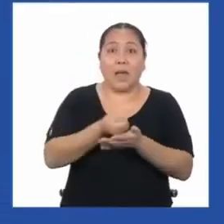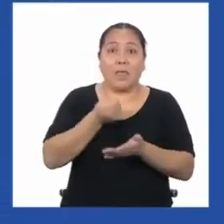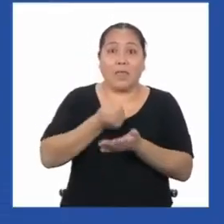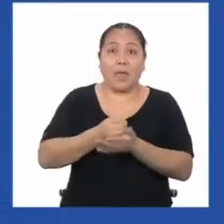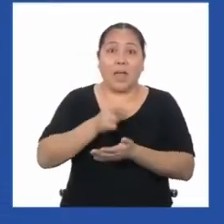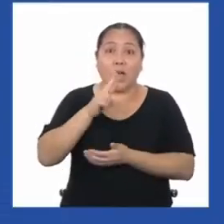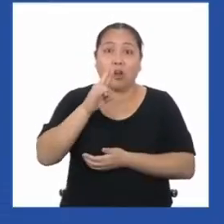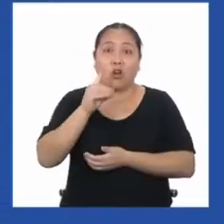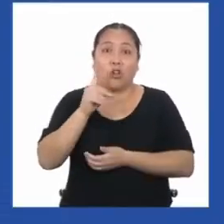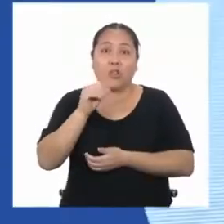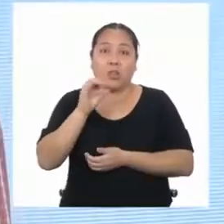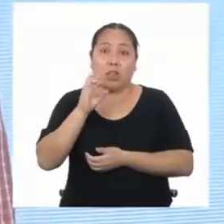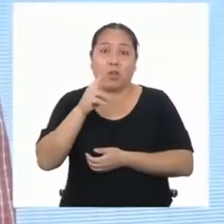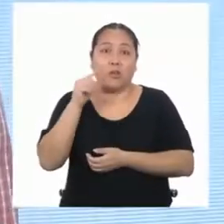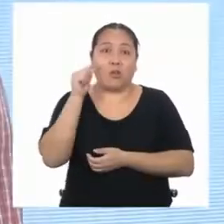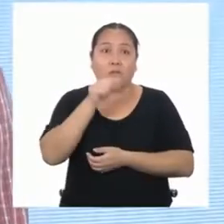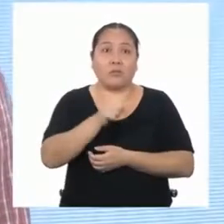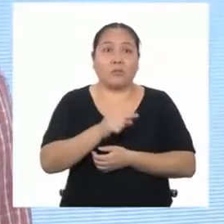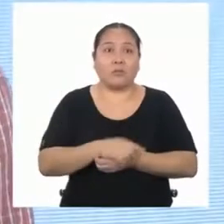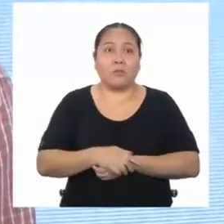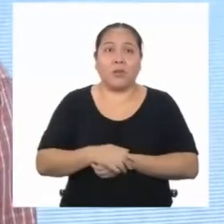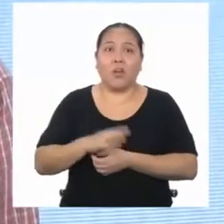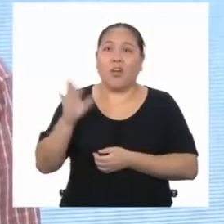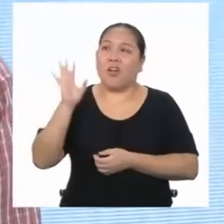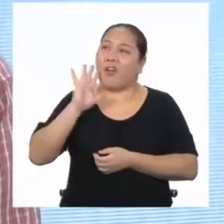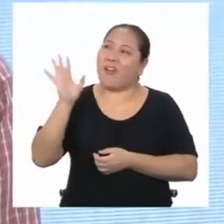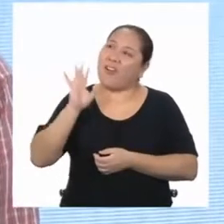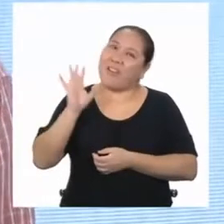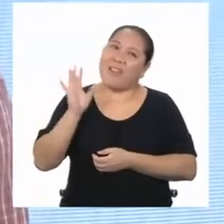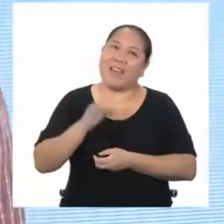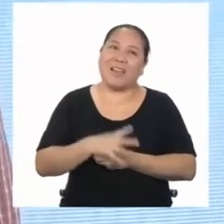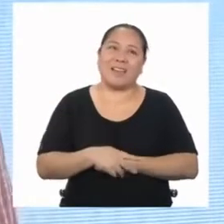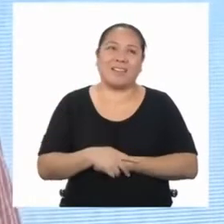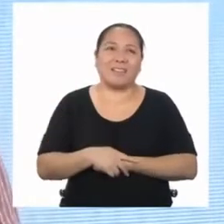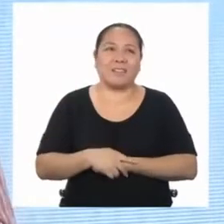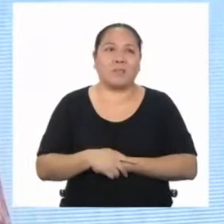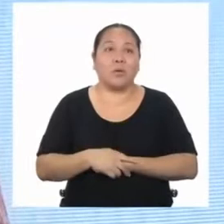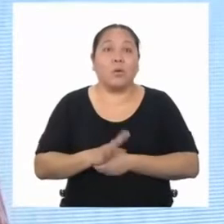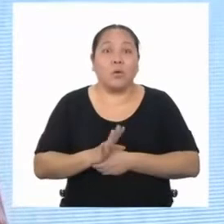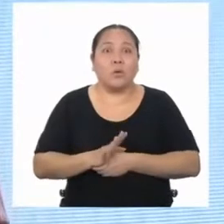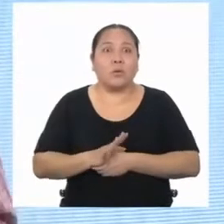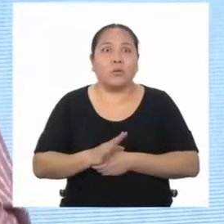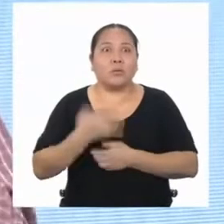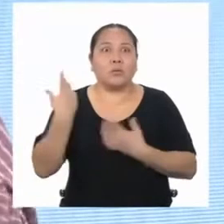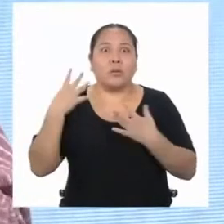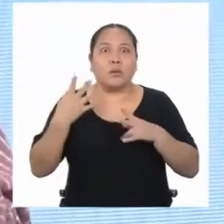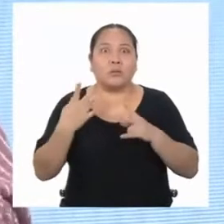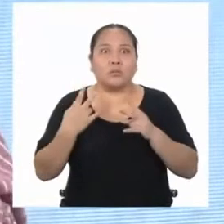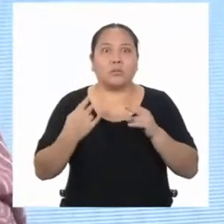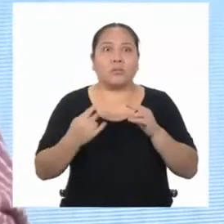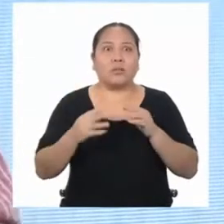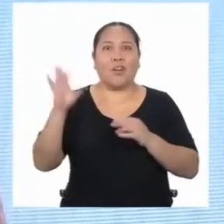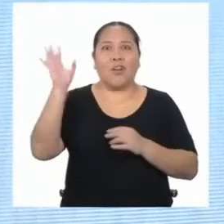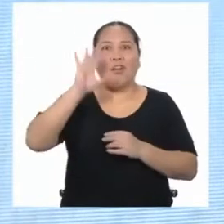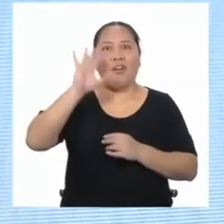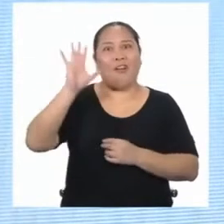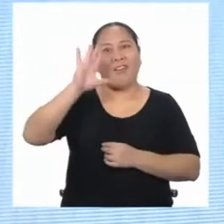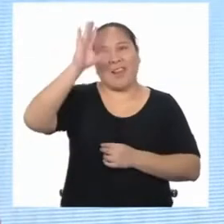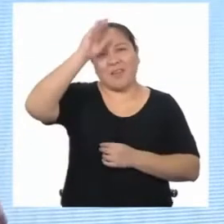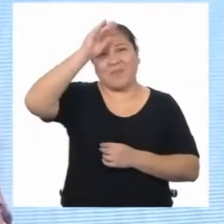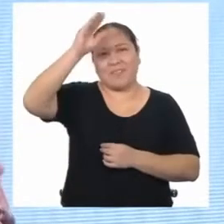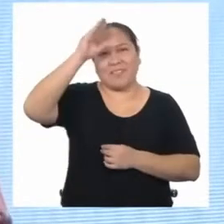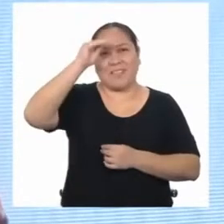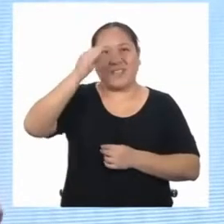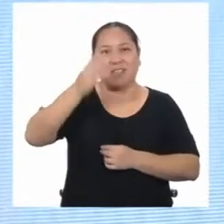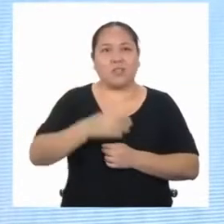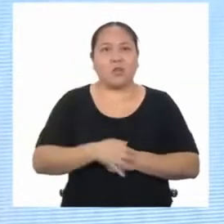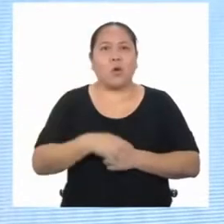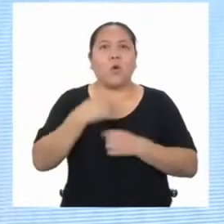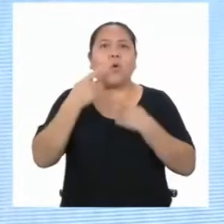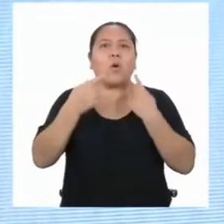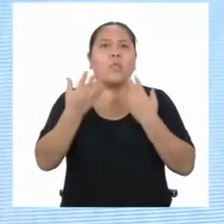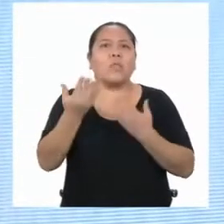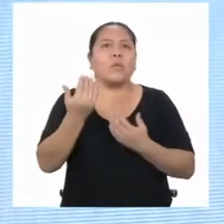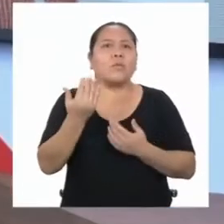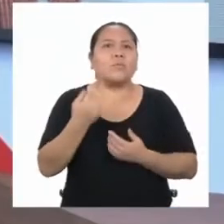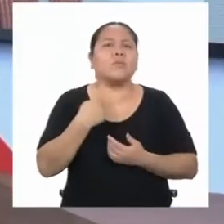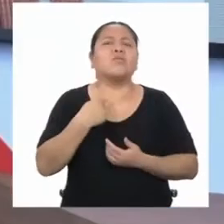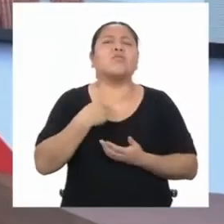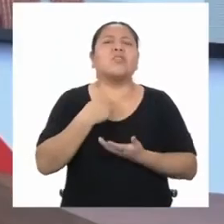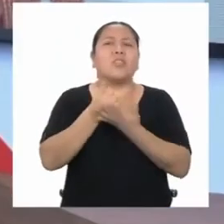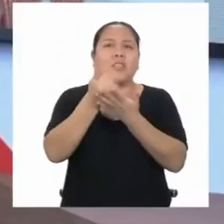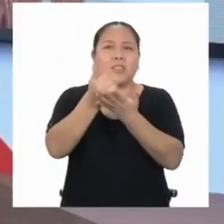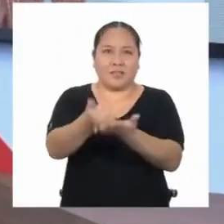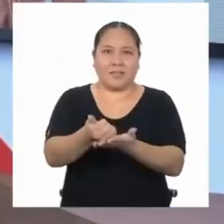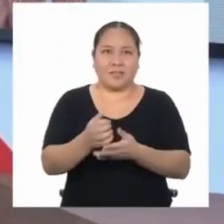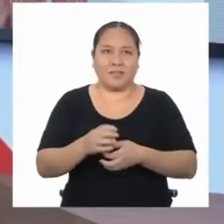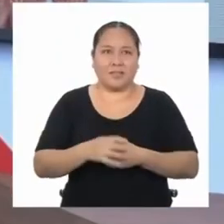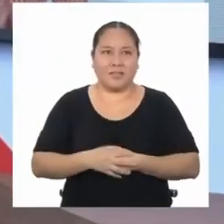capo en mate. ¡Yani! ¡Hola! Uy, estamos al aire. ¡Hola a todas y todos! Cuéntame, ¿para qué soy buena?